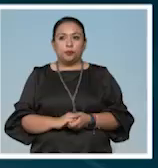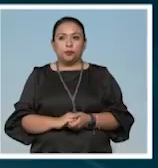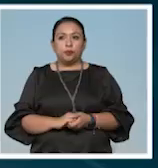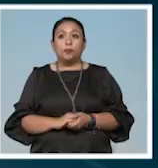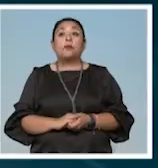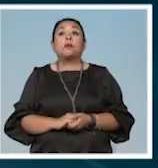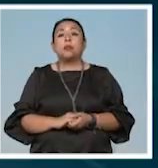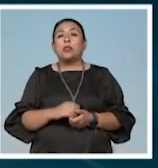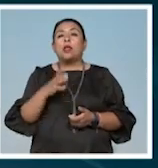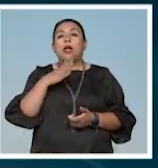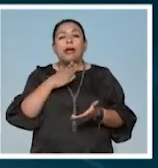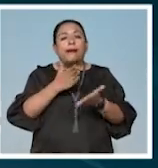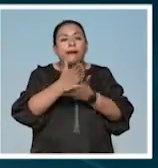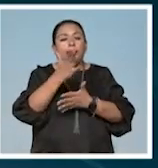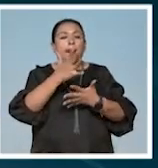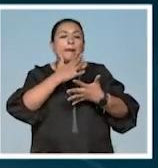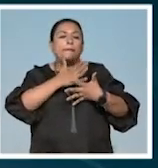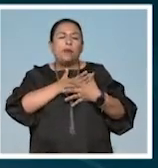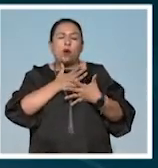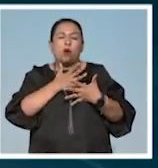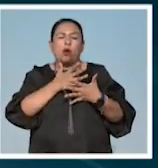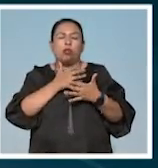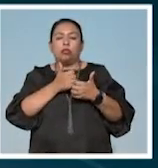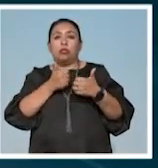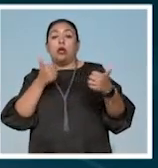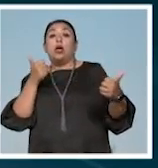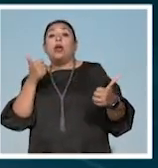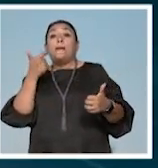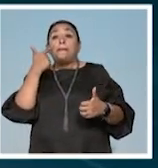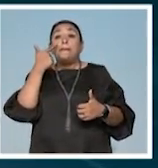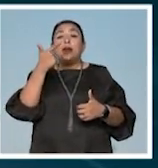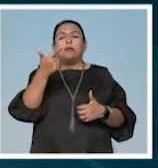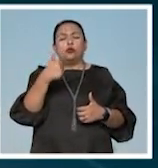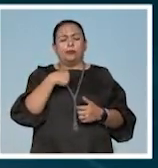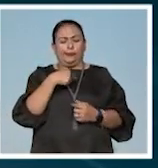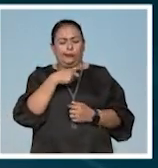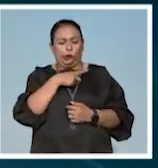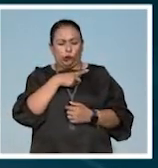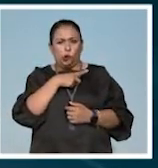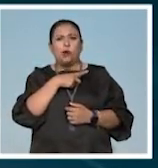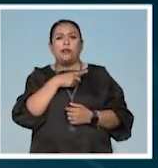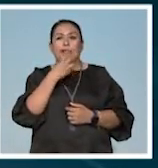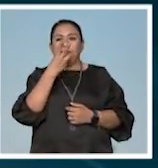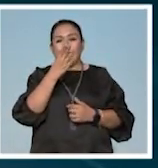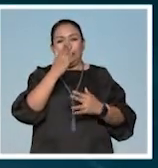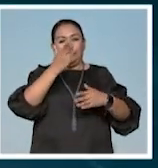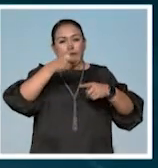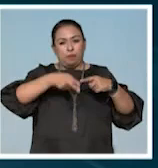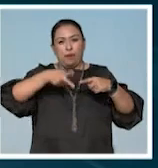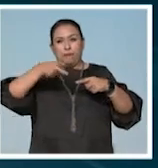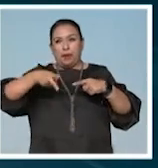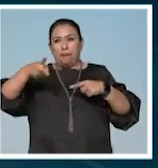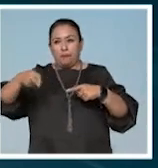entre accesos amores y desencuentros vamos a disfrutar de la soledad en tres actos